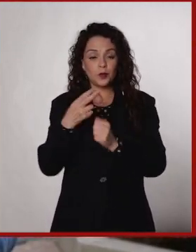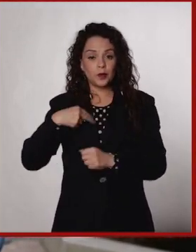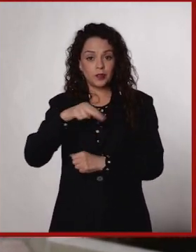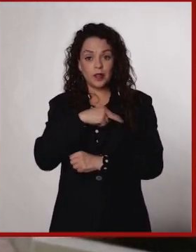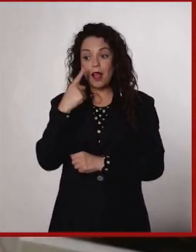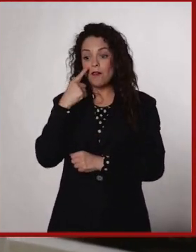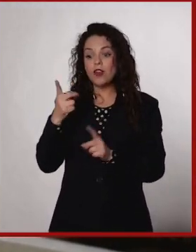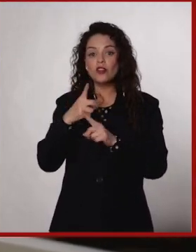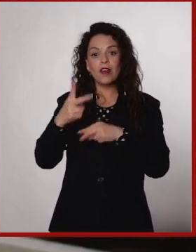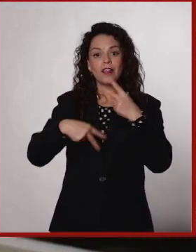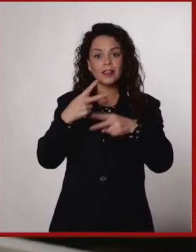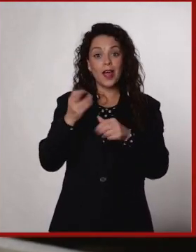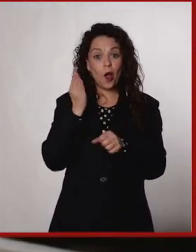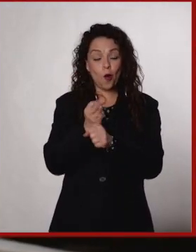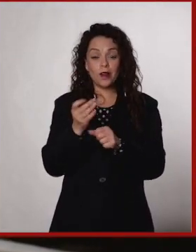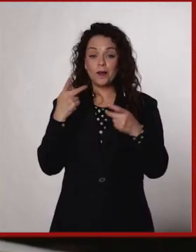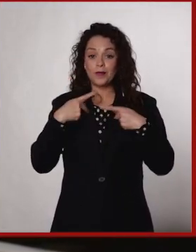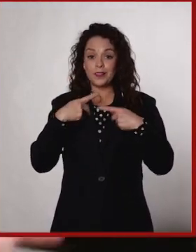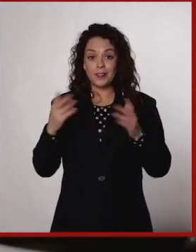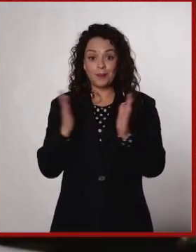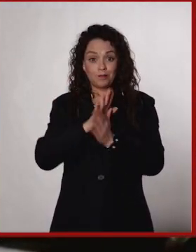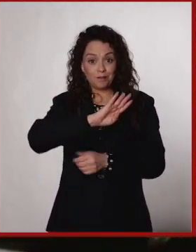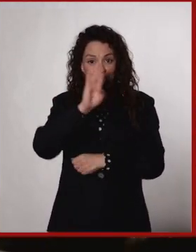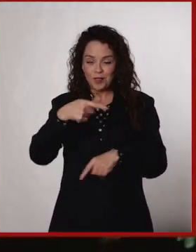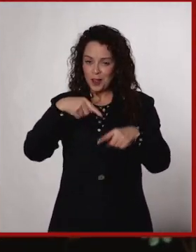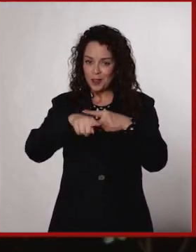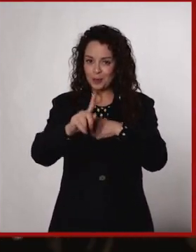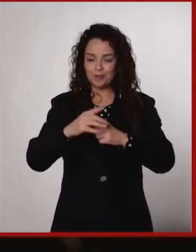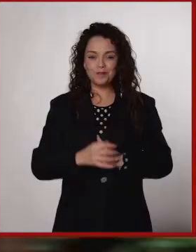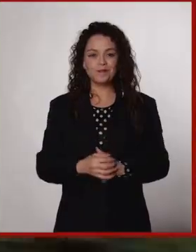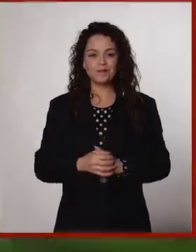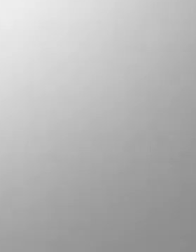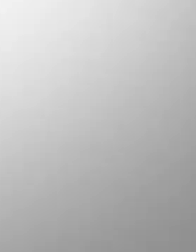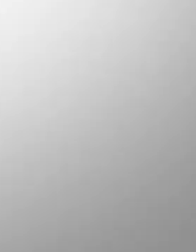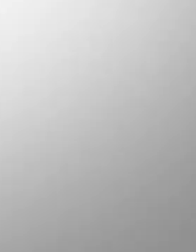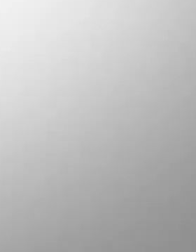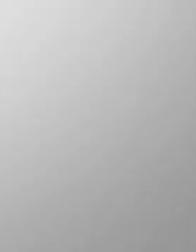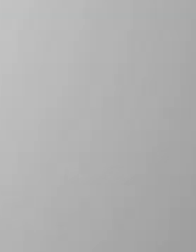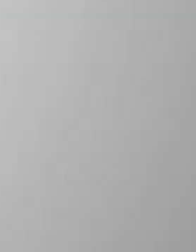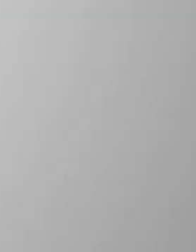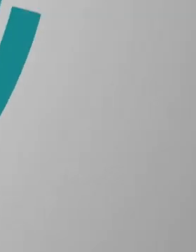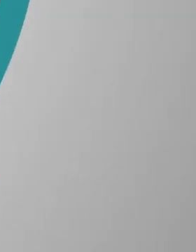nosotros, ven a dónde vamos. Ahora como difuntos, comenzamos. Mua, ja, ja, ja, ja.